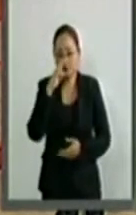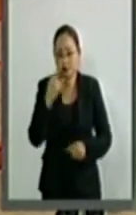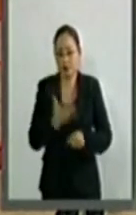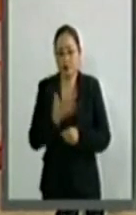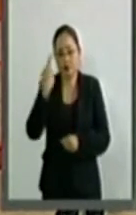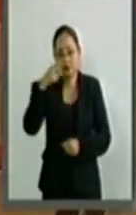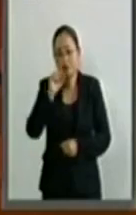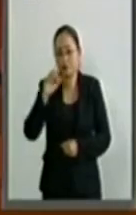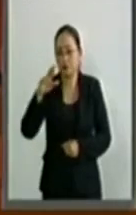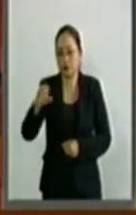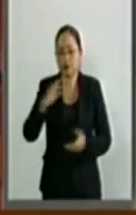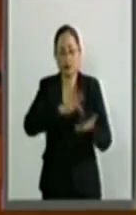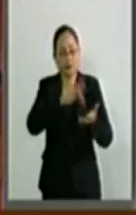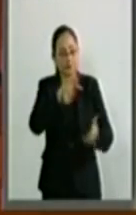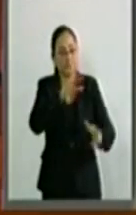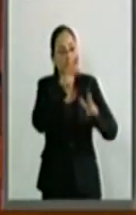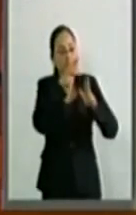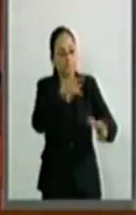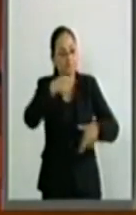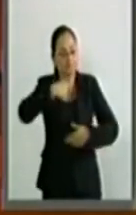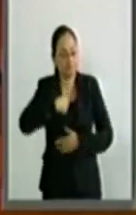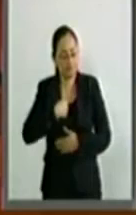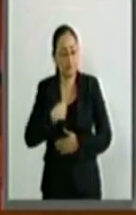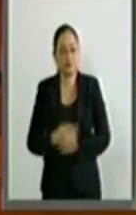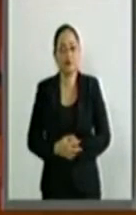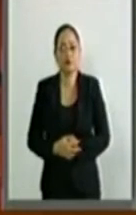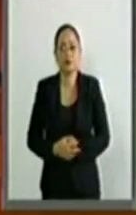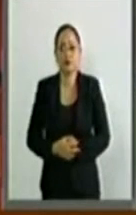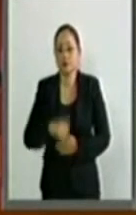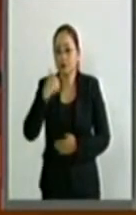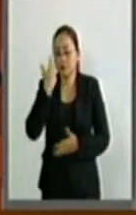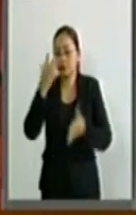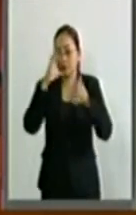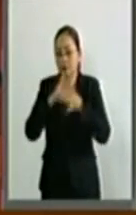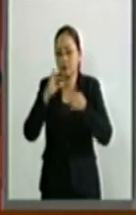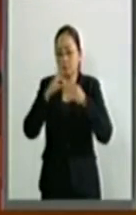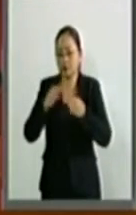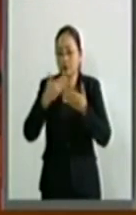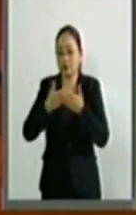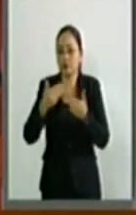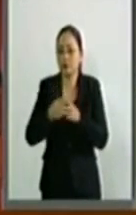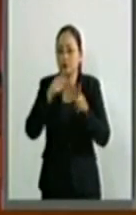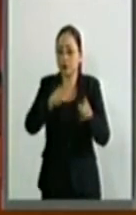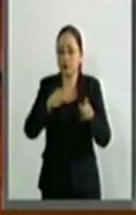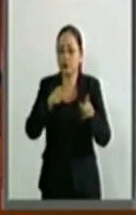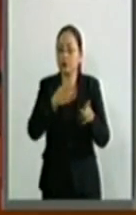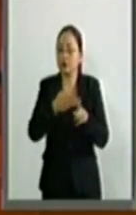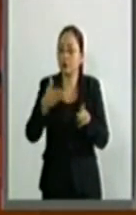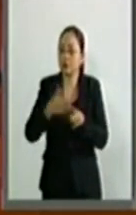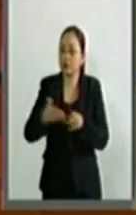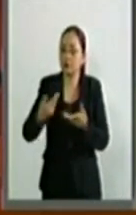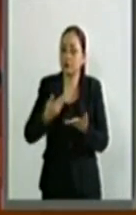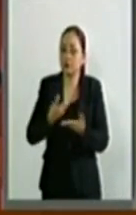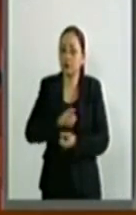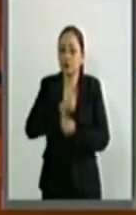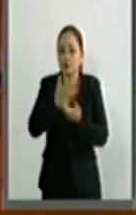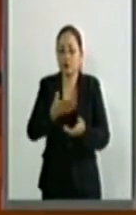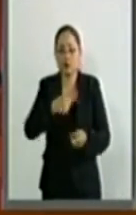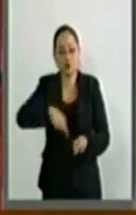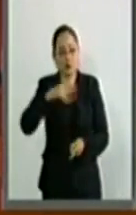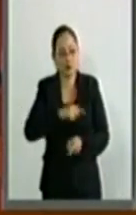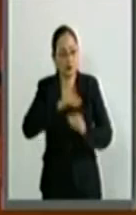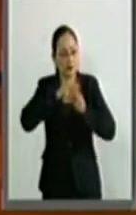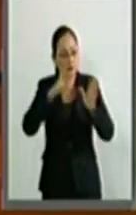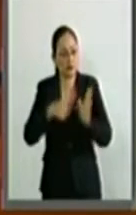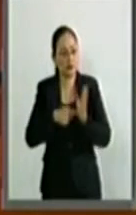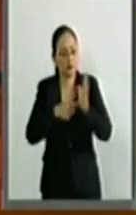sus respuestas y quiero señalar que frente al panorama que usted ha expresado nos queda